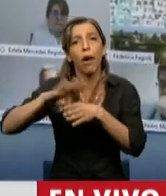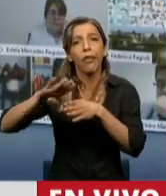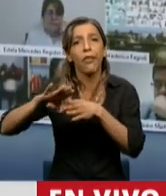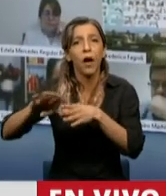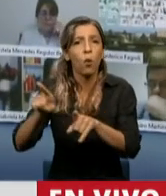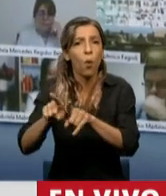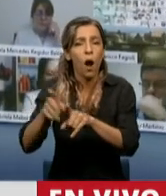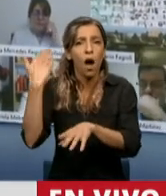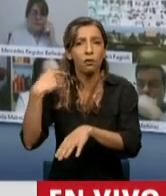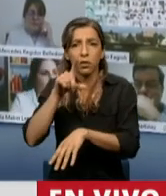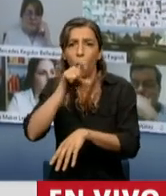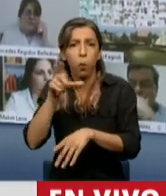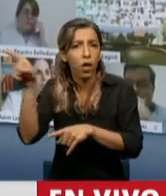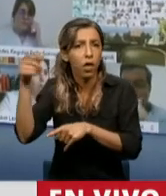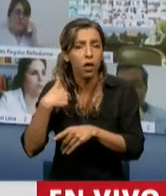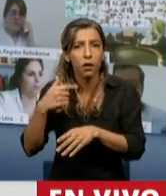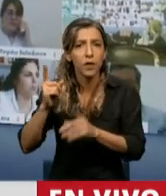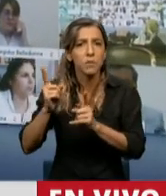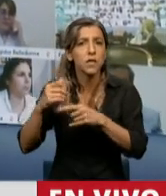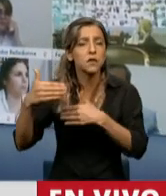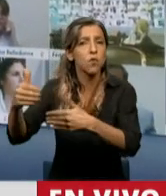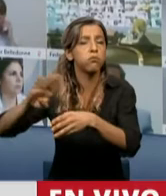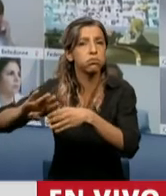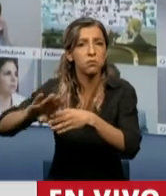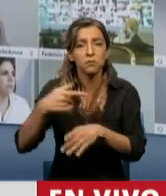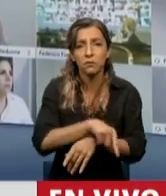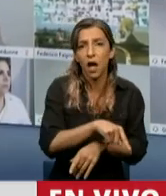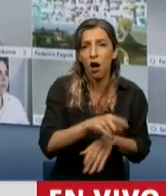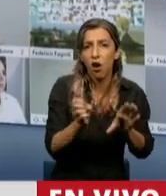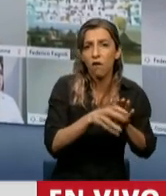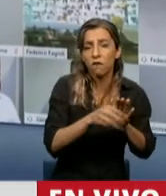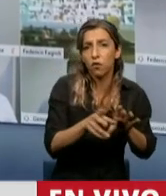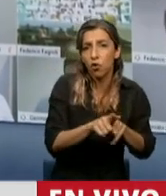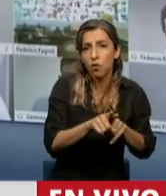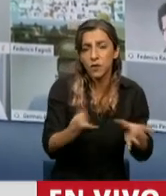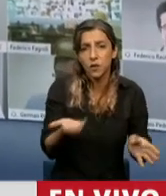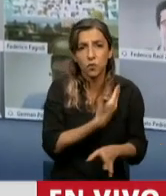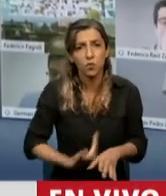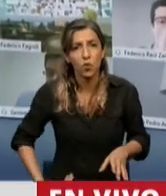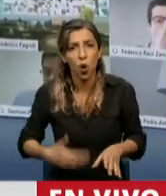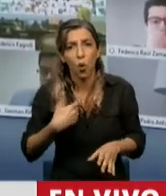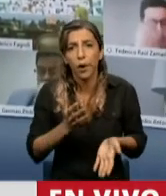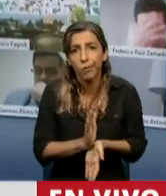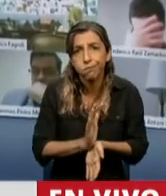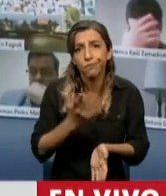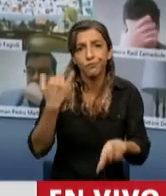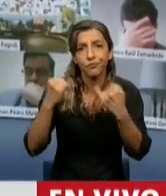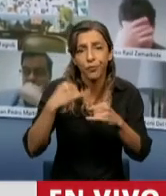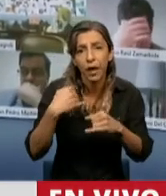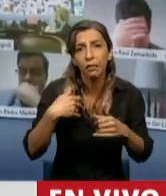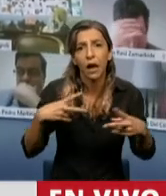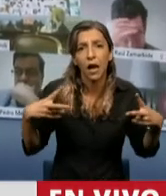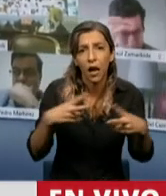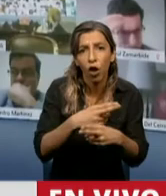fondos buitres. Entonces, cuando hablamos del monto del fondo, nos olvidamos que acaba el gobierno recortarle intereses, capital,